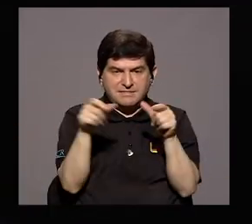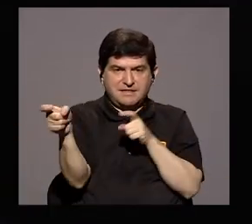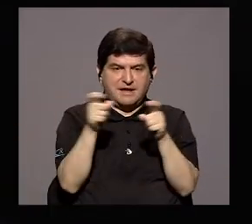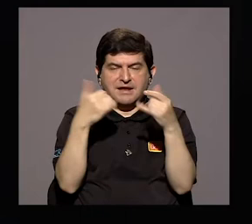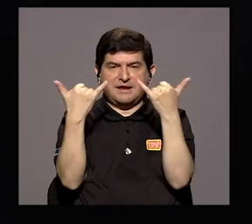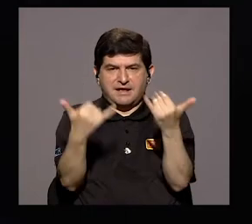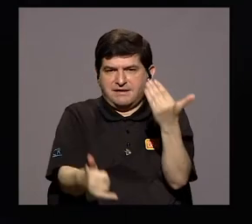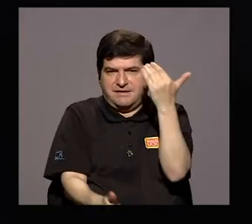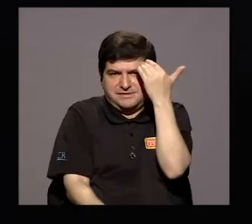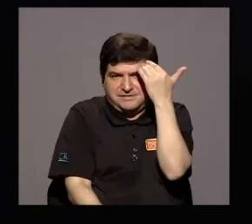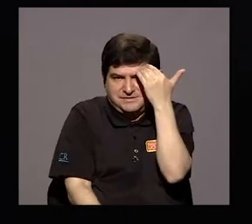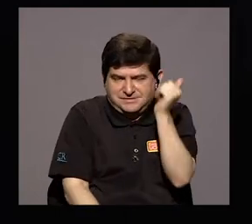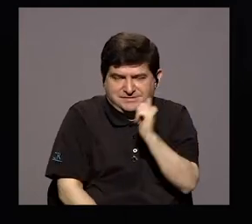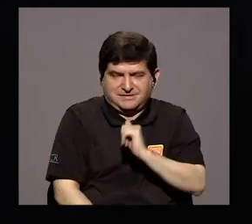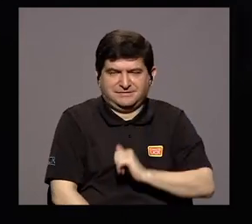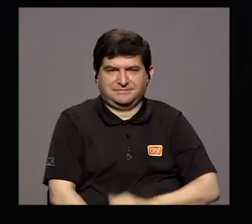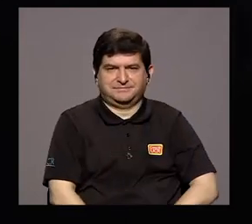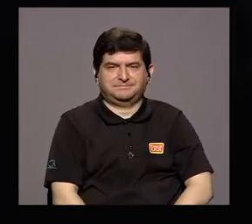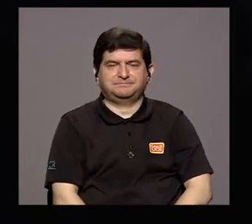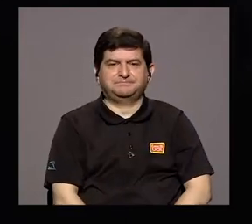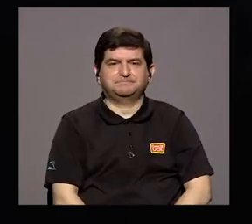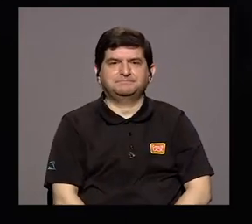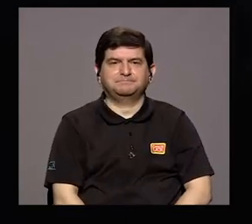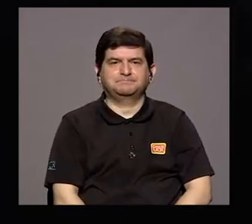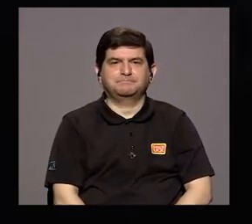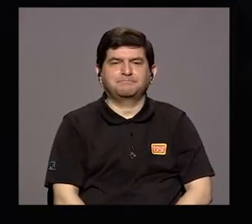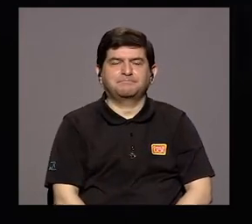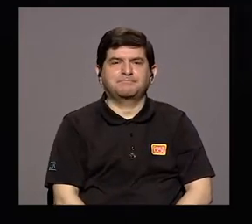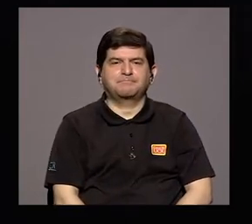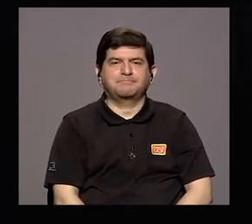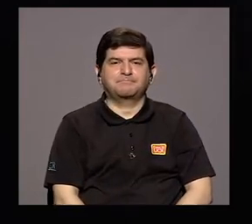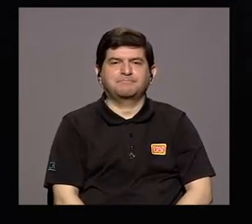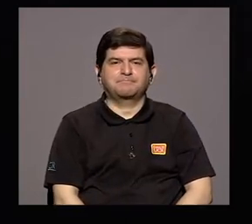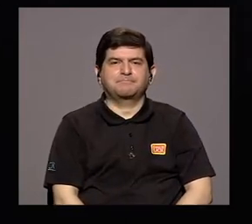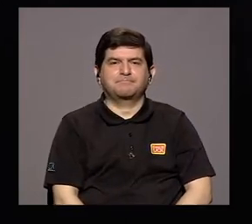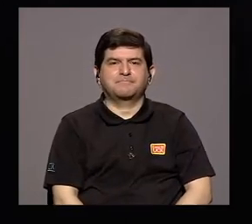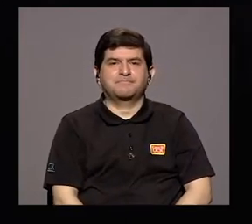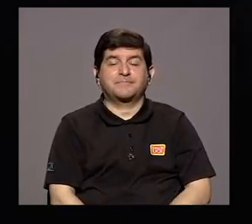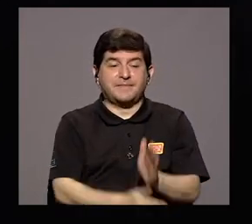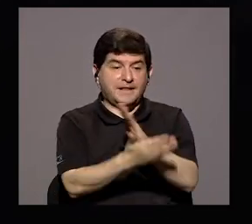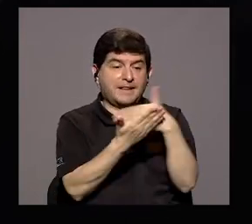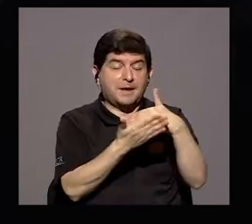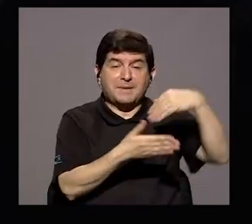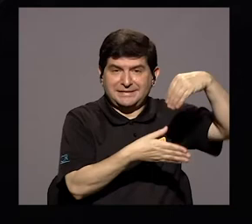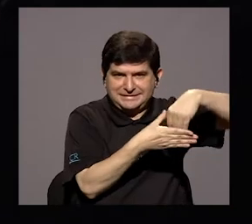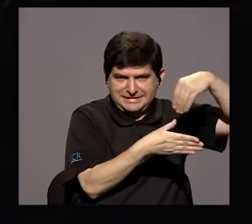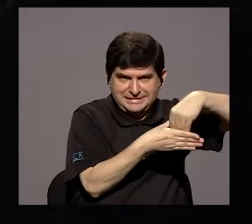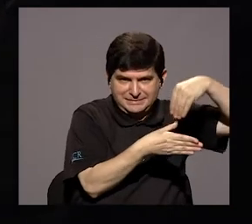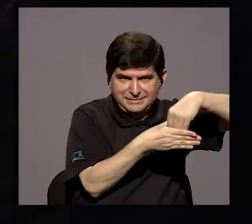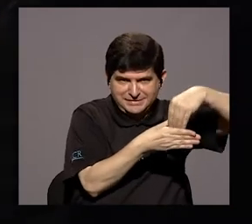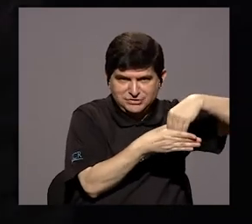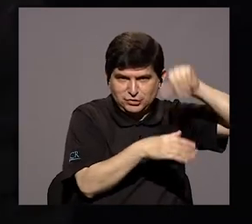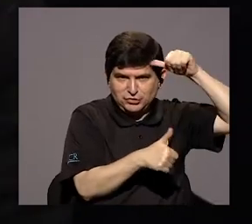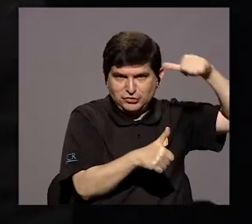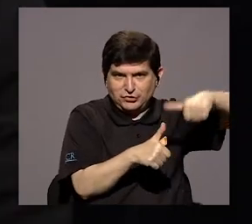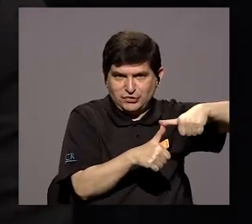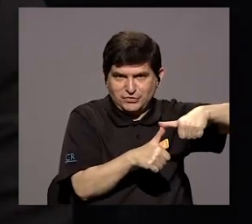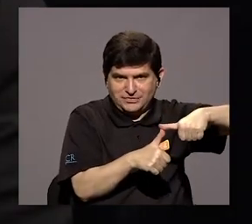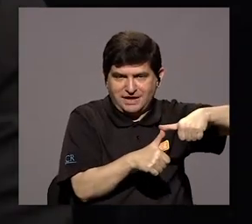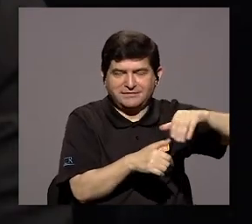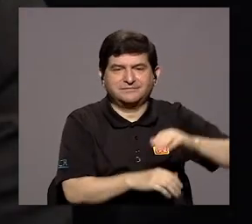al dedillo? A ver, partimos desde la parte de inversión propiamente, ¿verdad?, recordemos que también